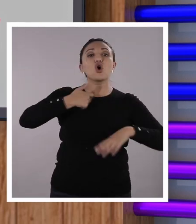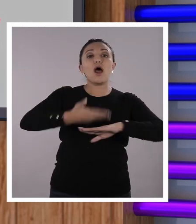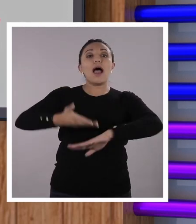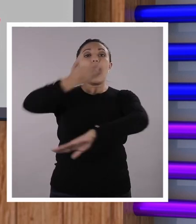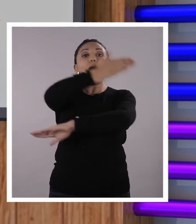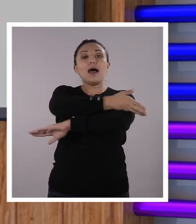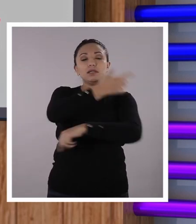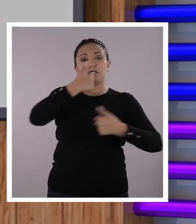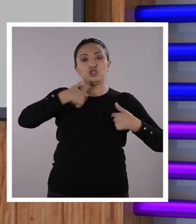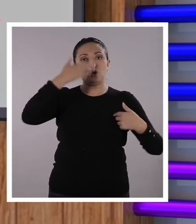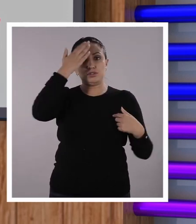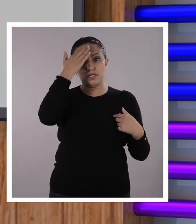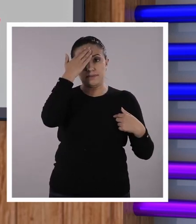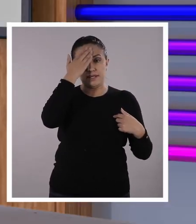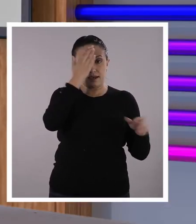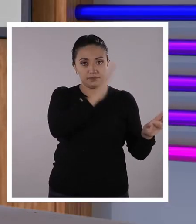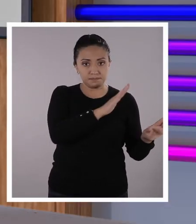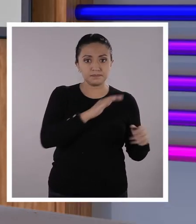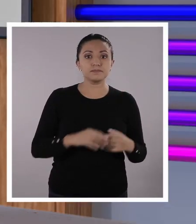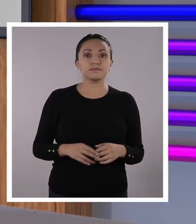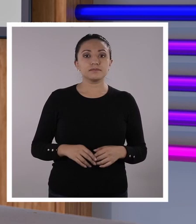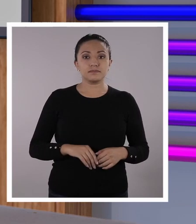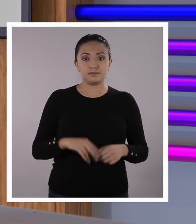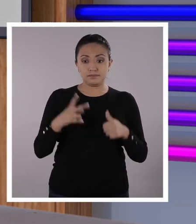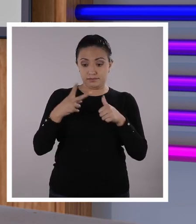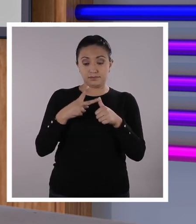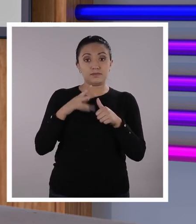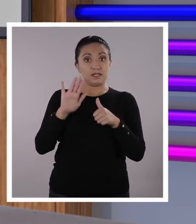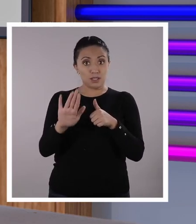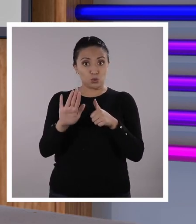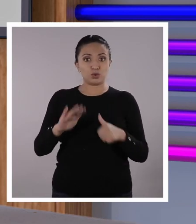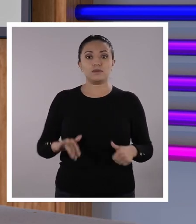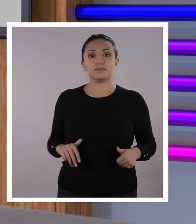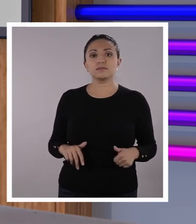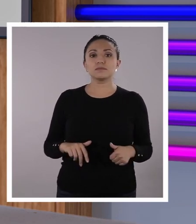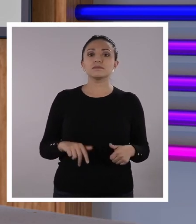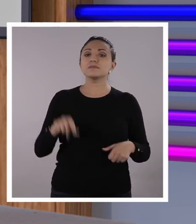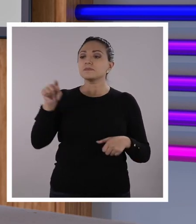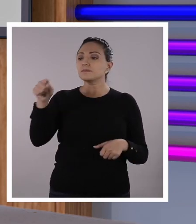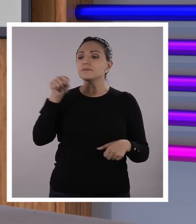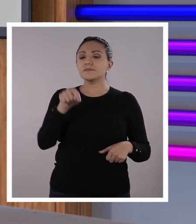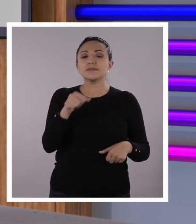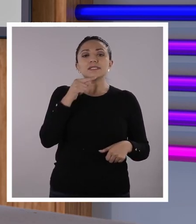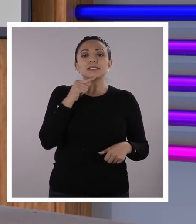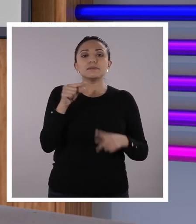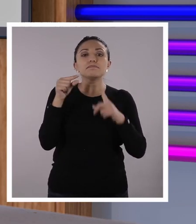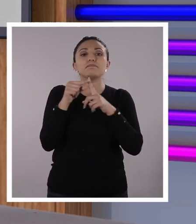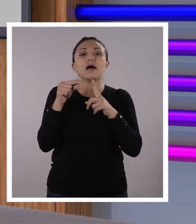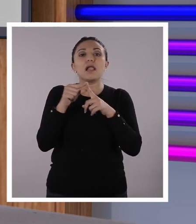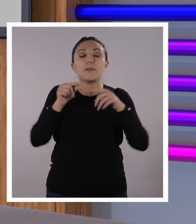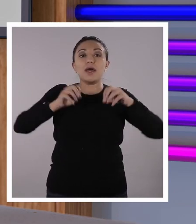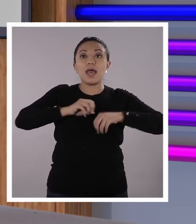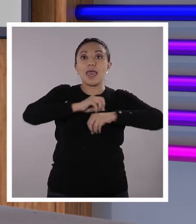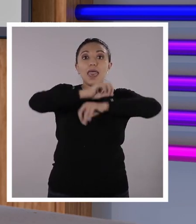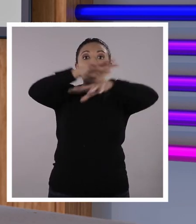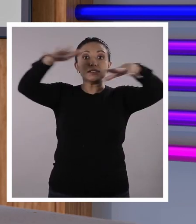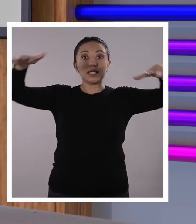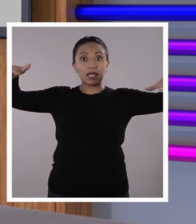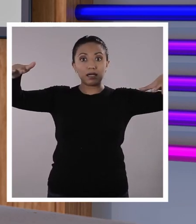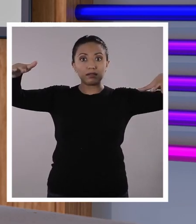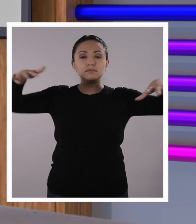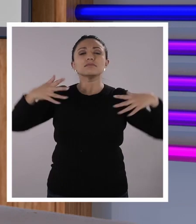sabías y conectas con el tema. Segunda parte de la rutina nos plantea la palabra extender.